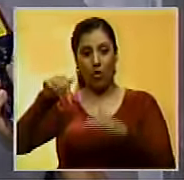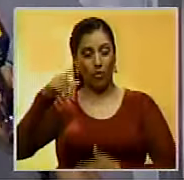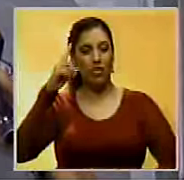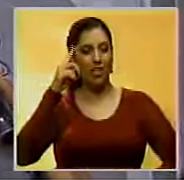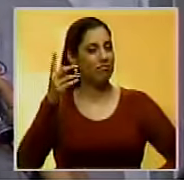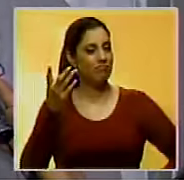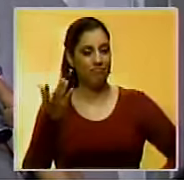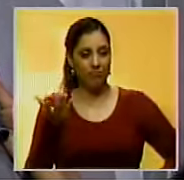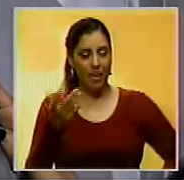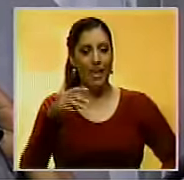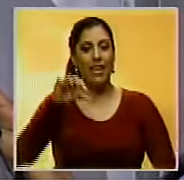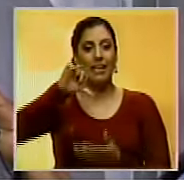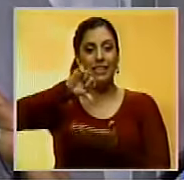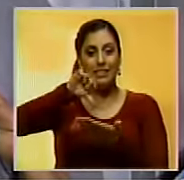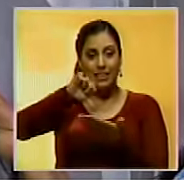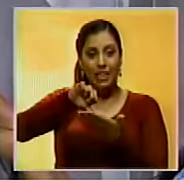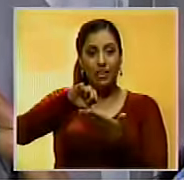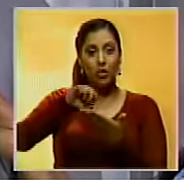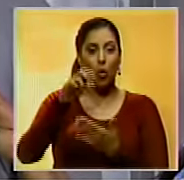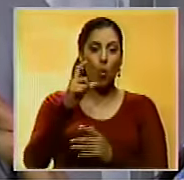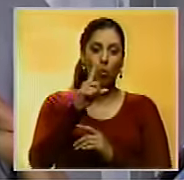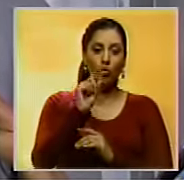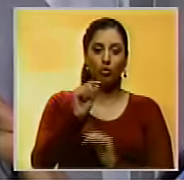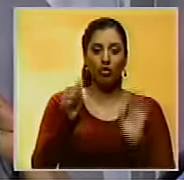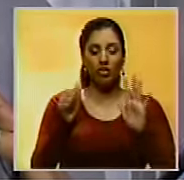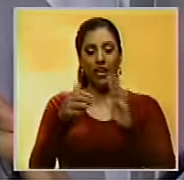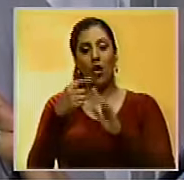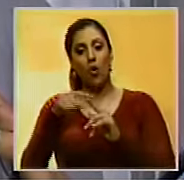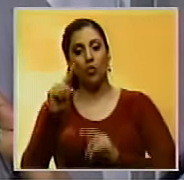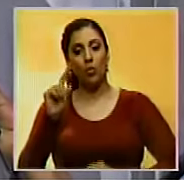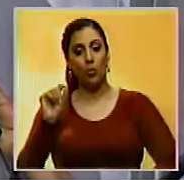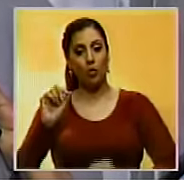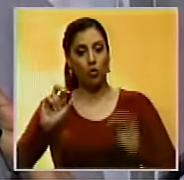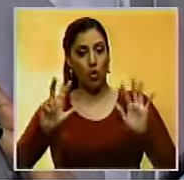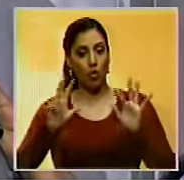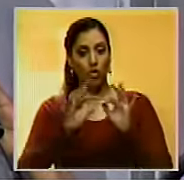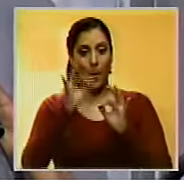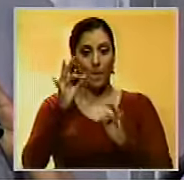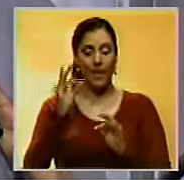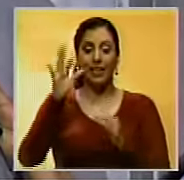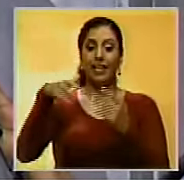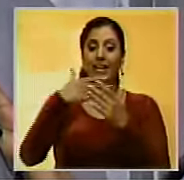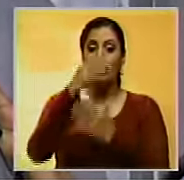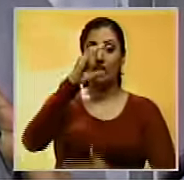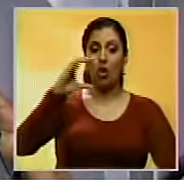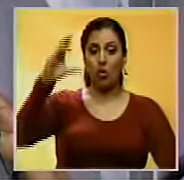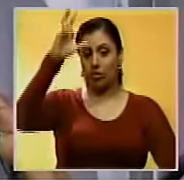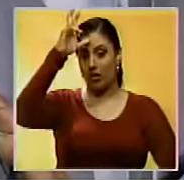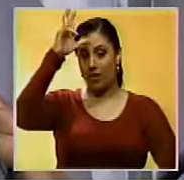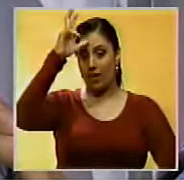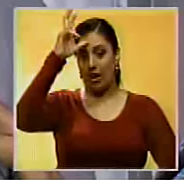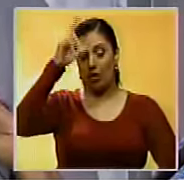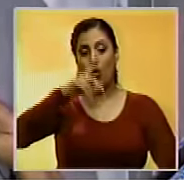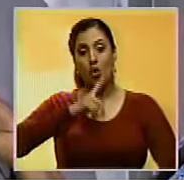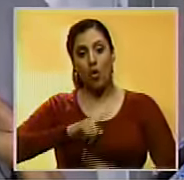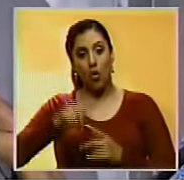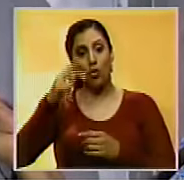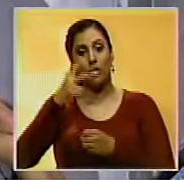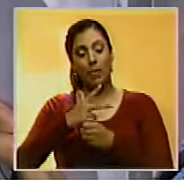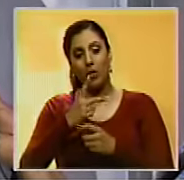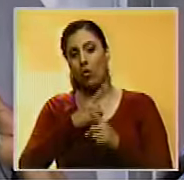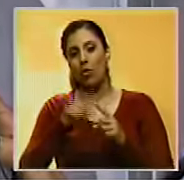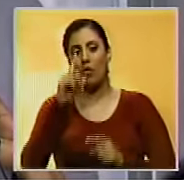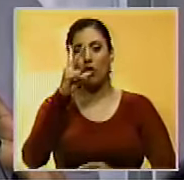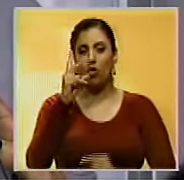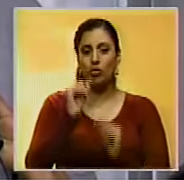hoy, en la región central de entre 1.6 y 1.8 metros, y hacia la costa de Falcón, la península de Paraguaná,